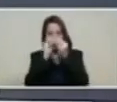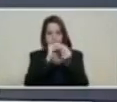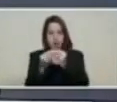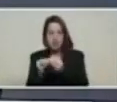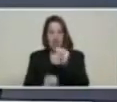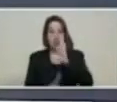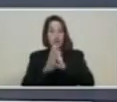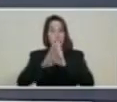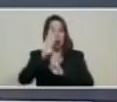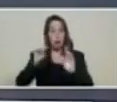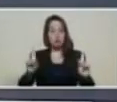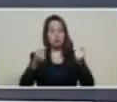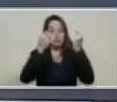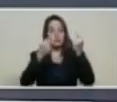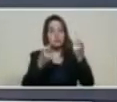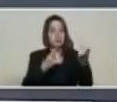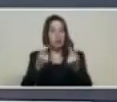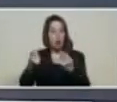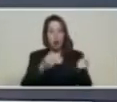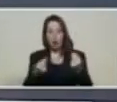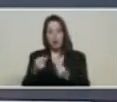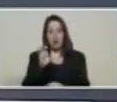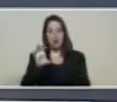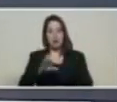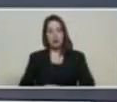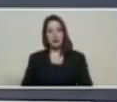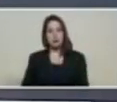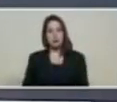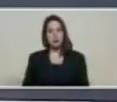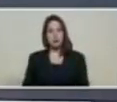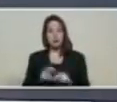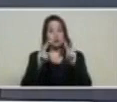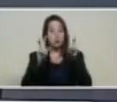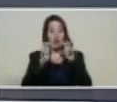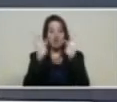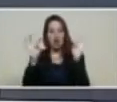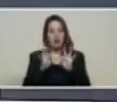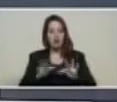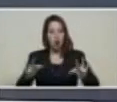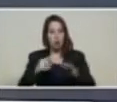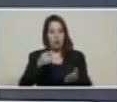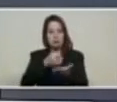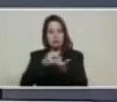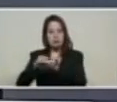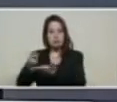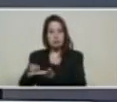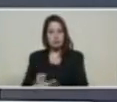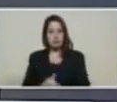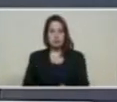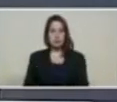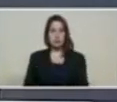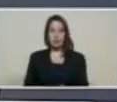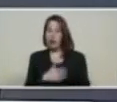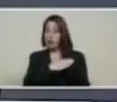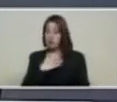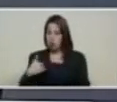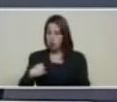de toda esta nueva arquitectura financiera. Yo quisiera que nuestra vicepresidenta